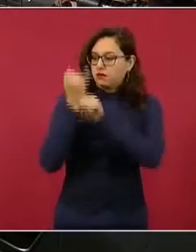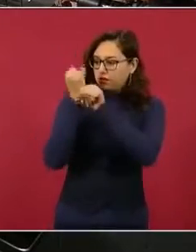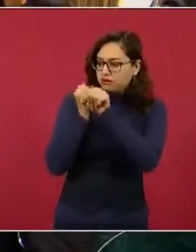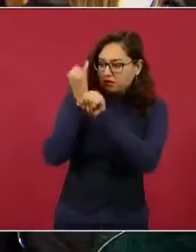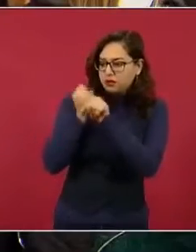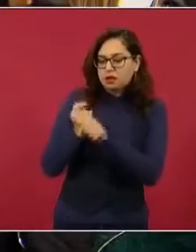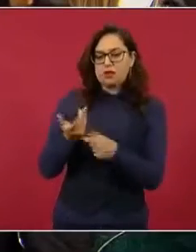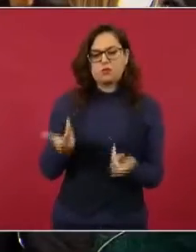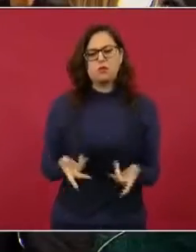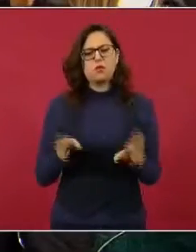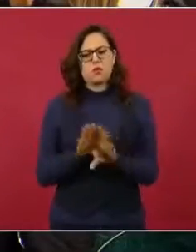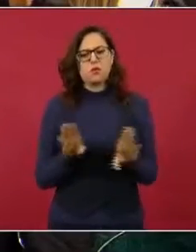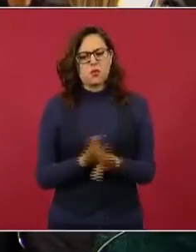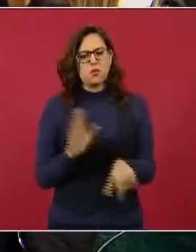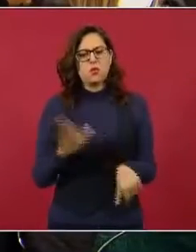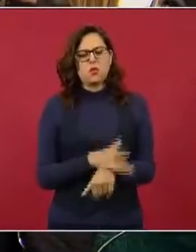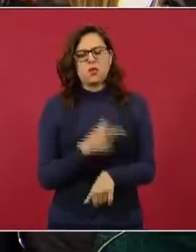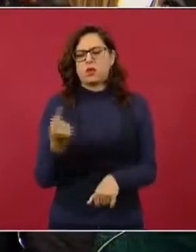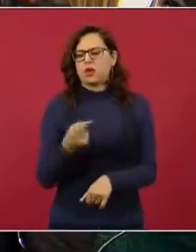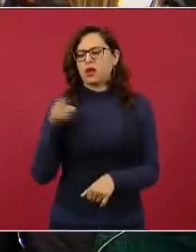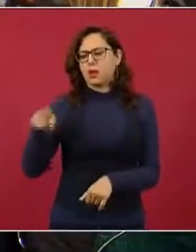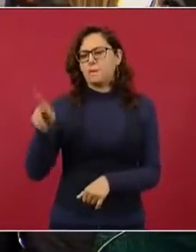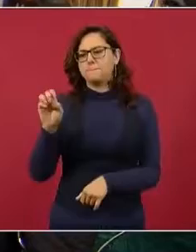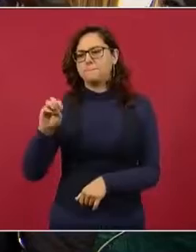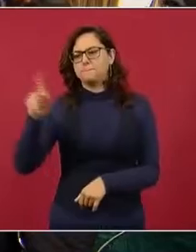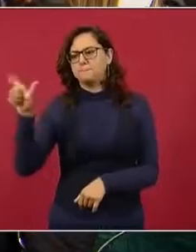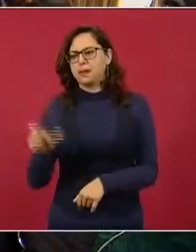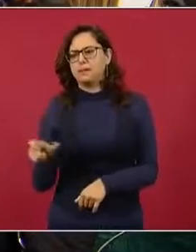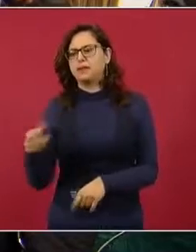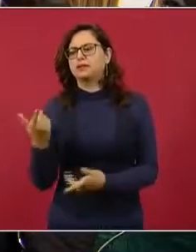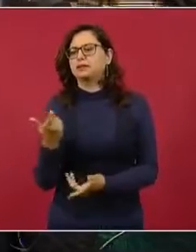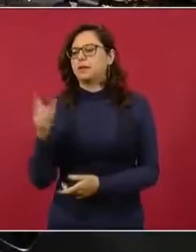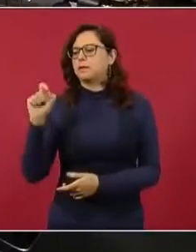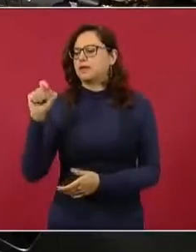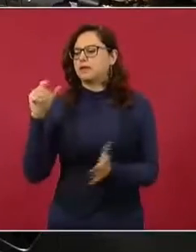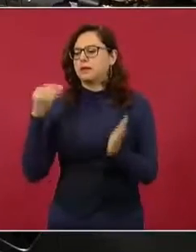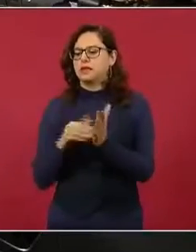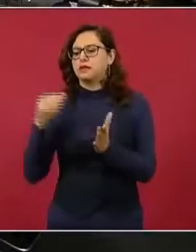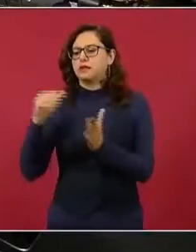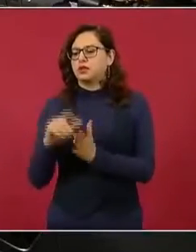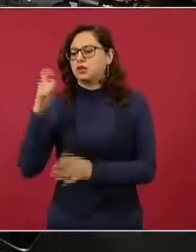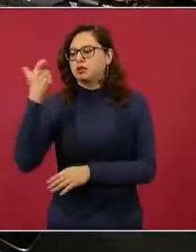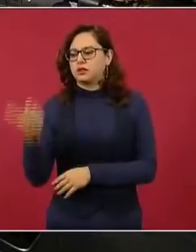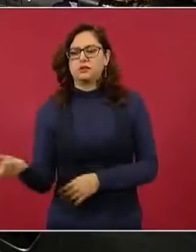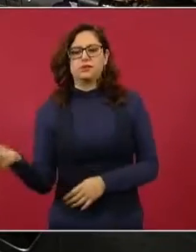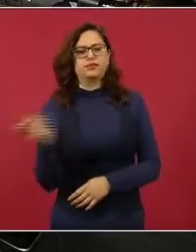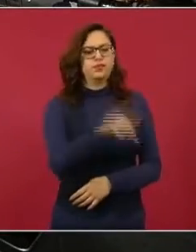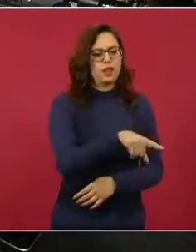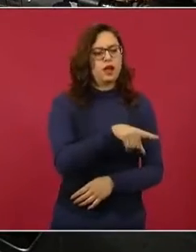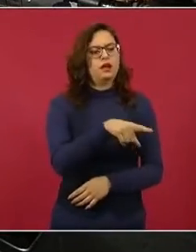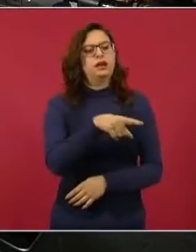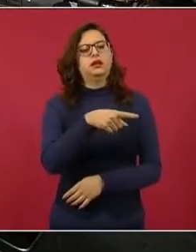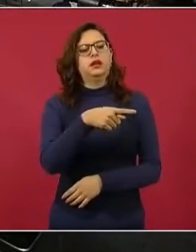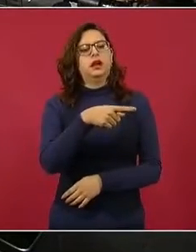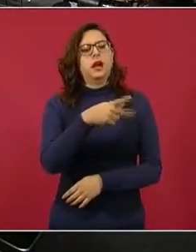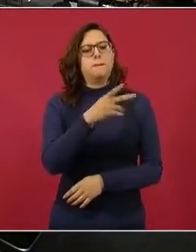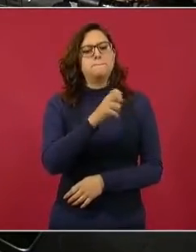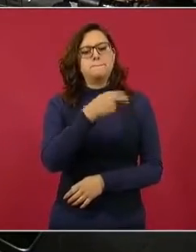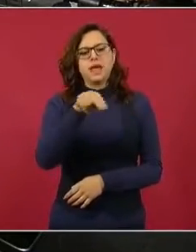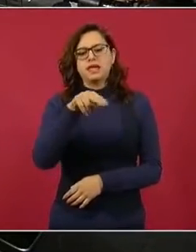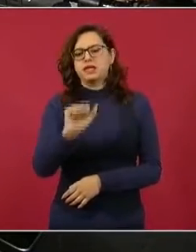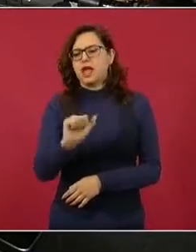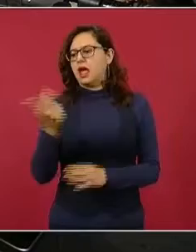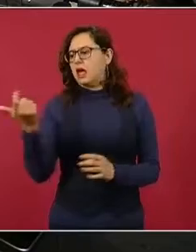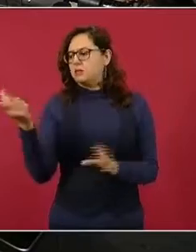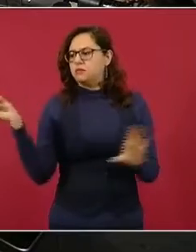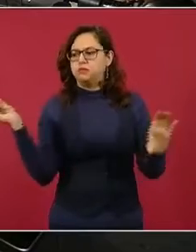transfirió estos 20 mil millones de pesos. Hoy va a informar sobre el resultado de